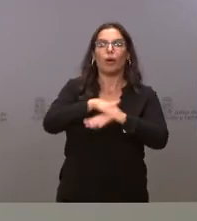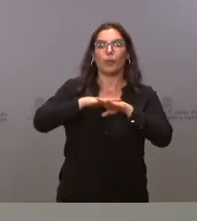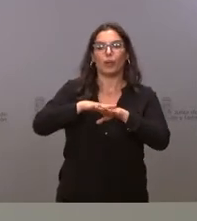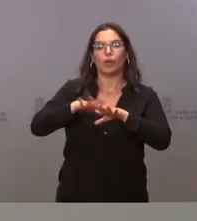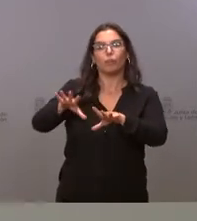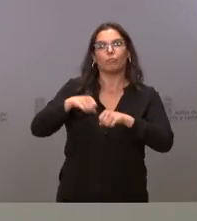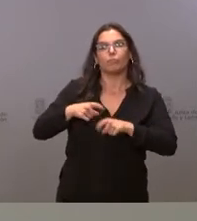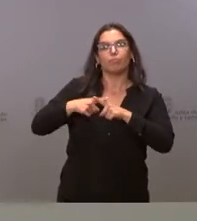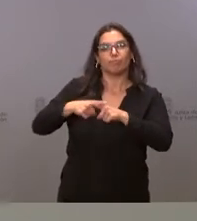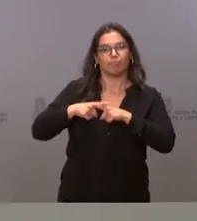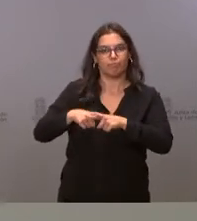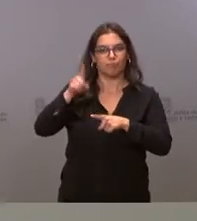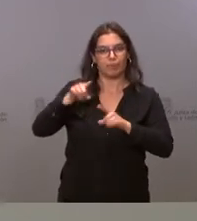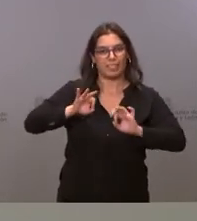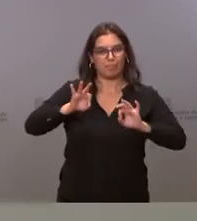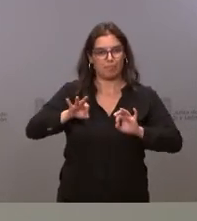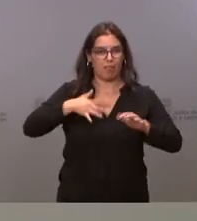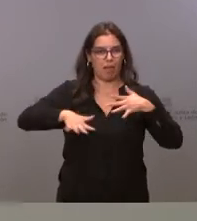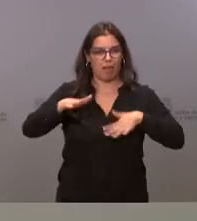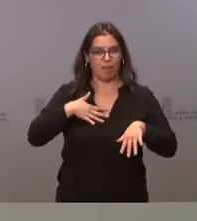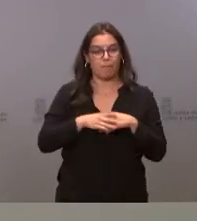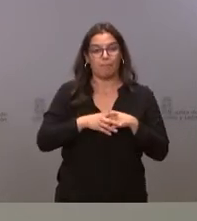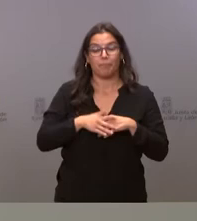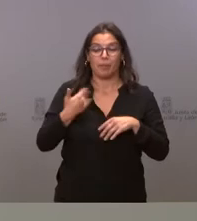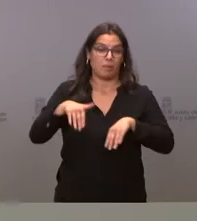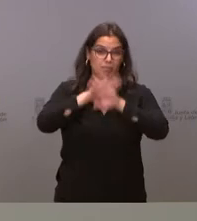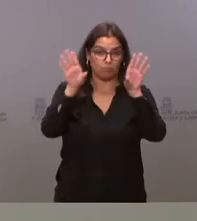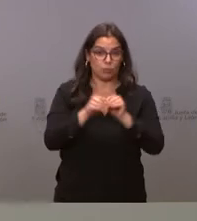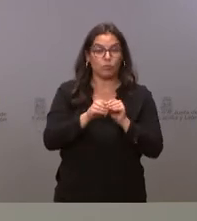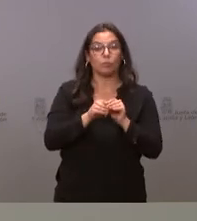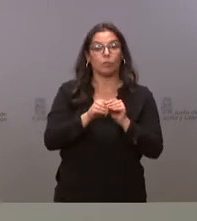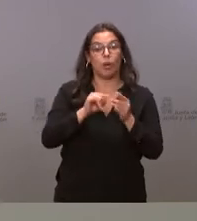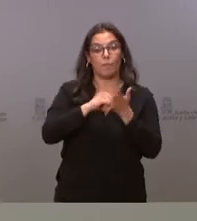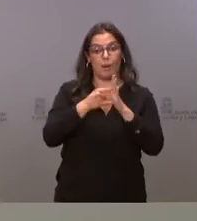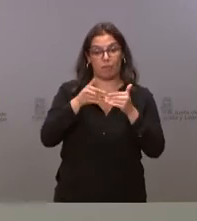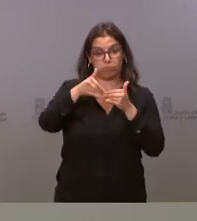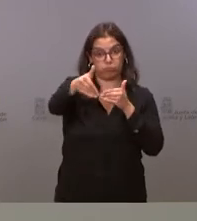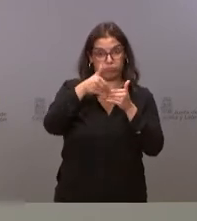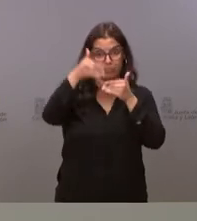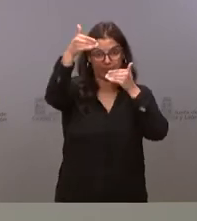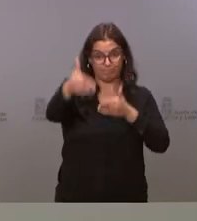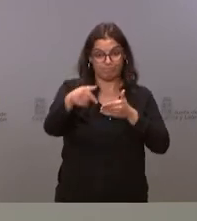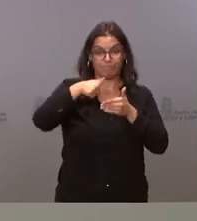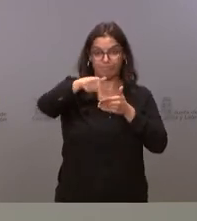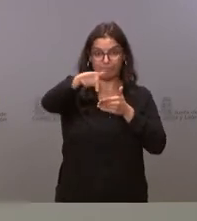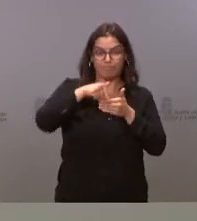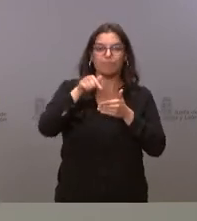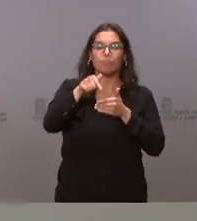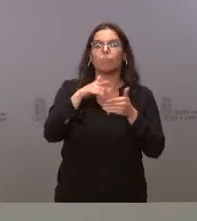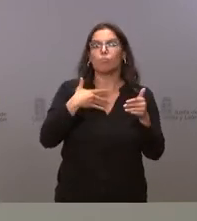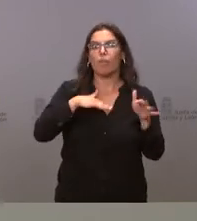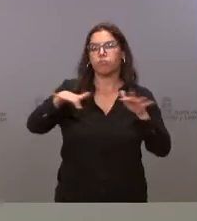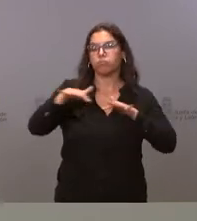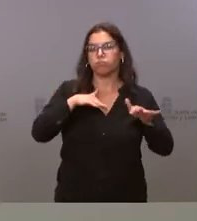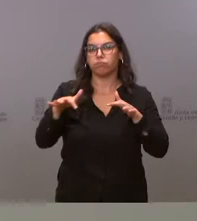especialización. Por concluir, durante todo el periodo de vigencia del plan se estima que se movilizarán unos